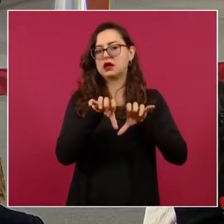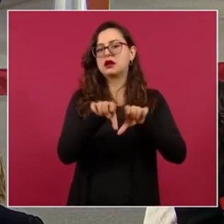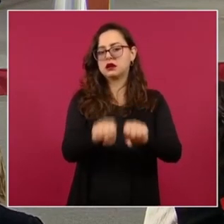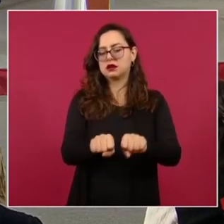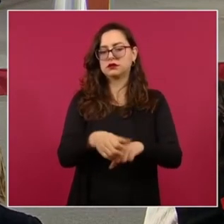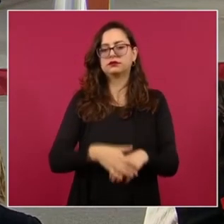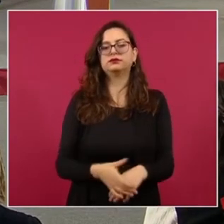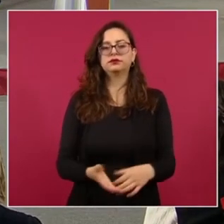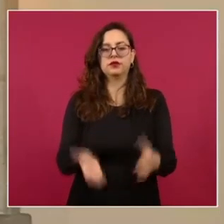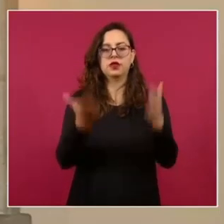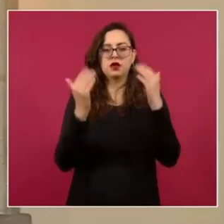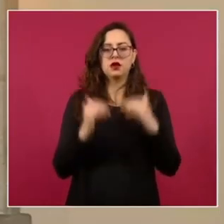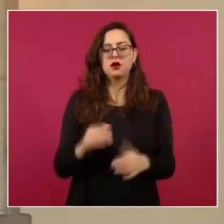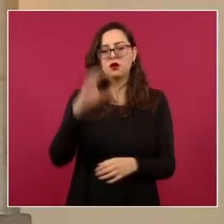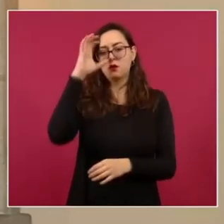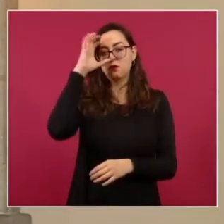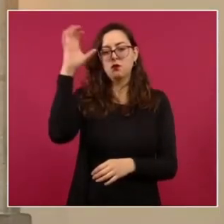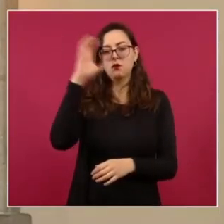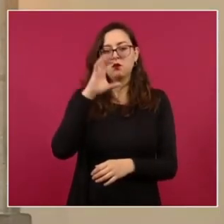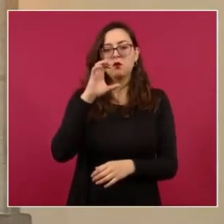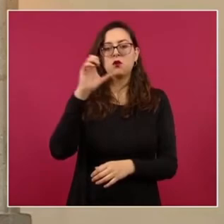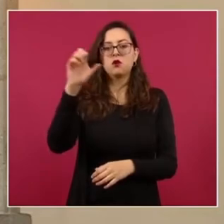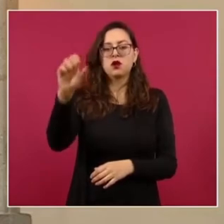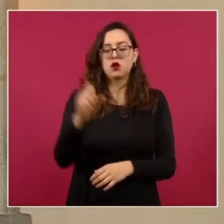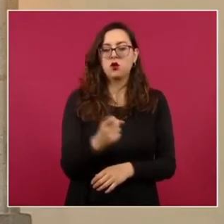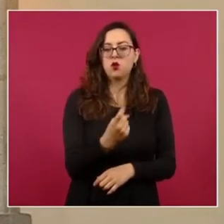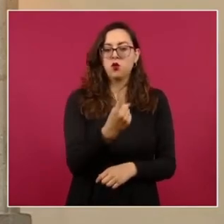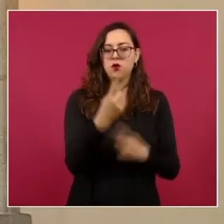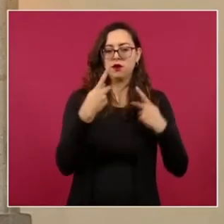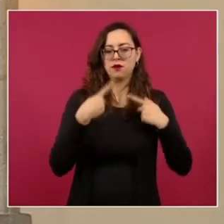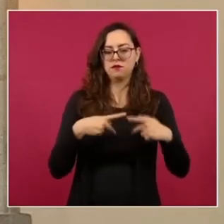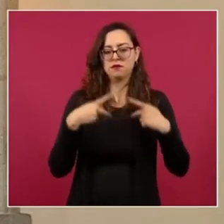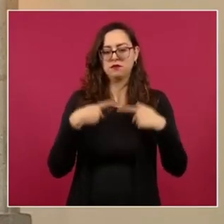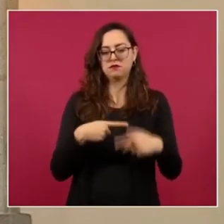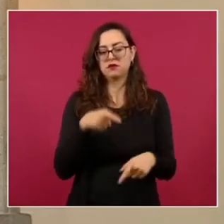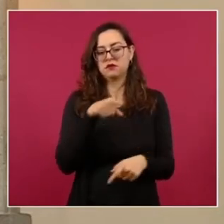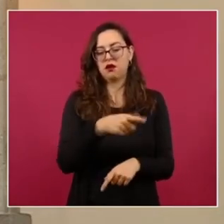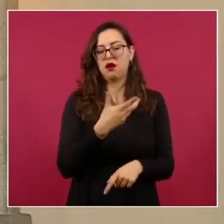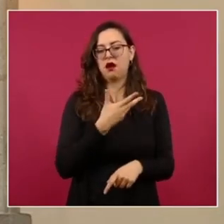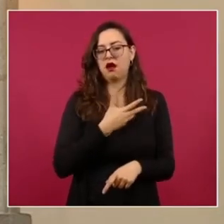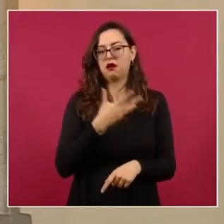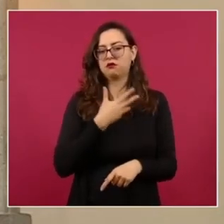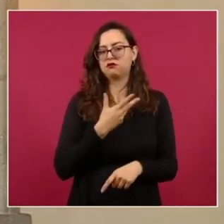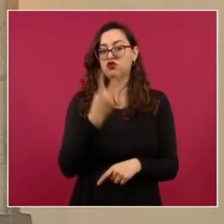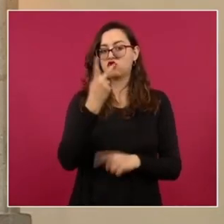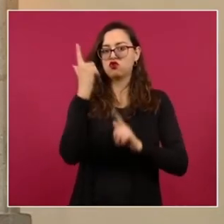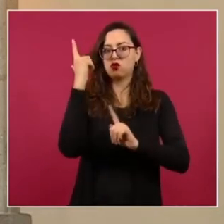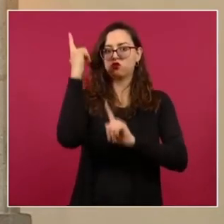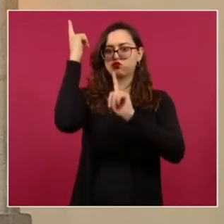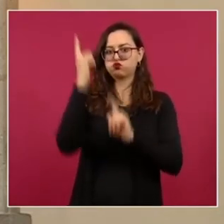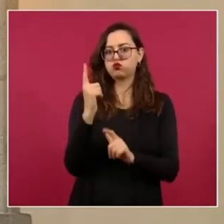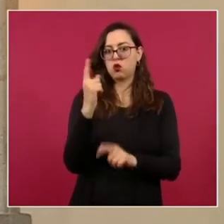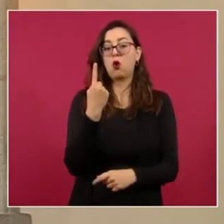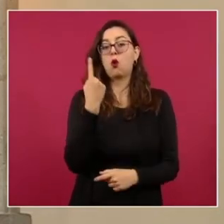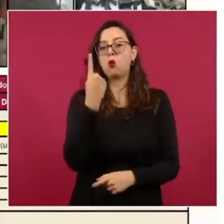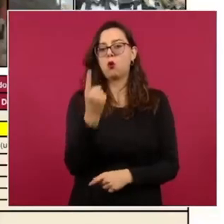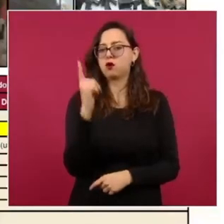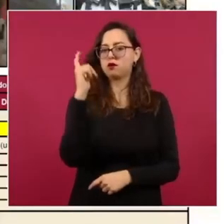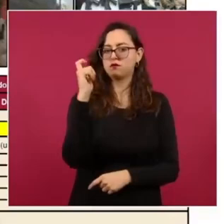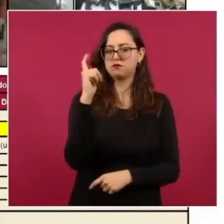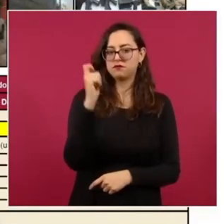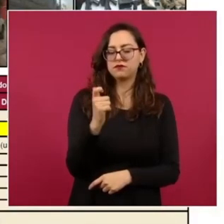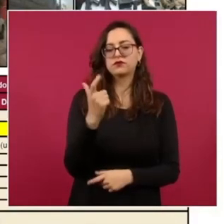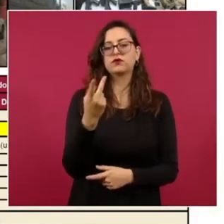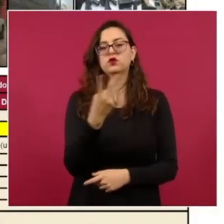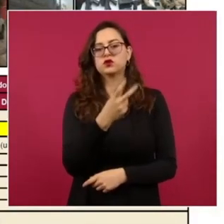En Amacuzac, Morelos, se detuvo una persona con dos armas largas, un arma corta, 256